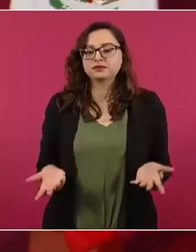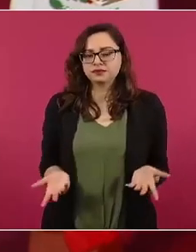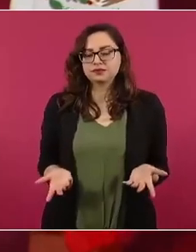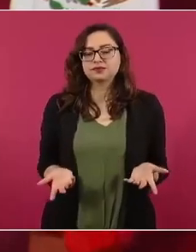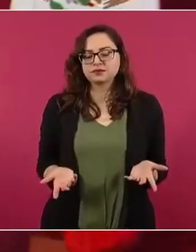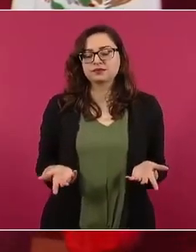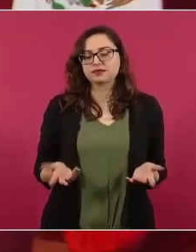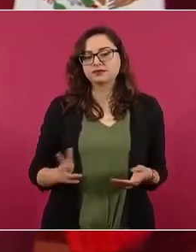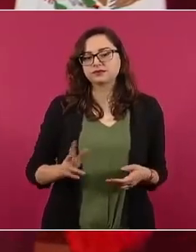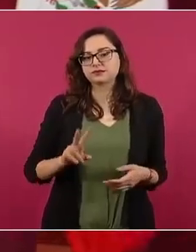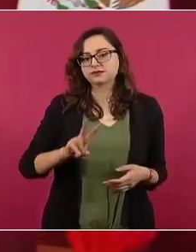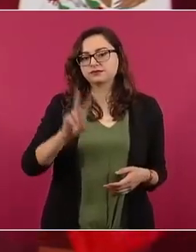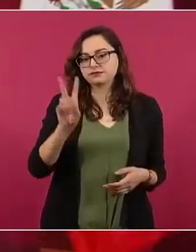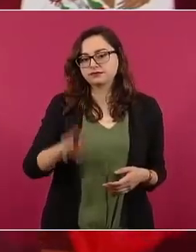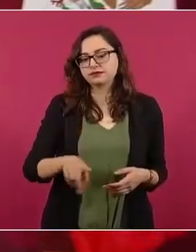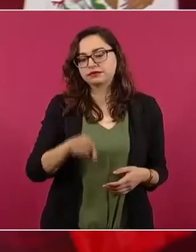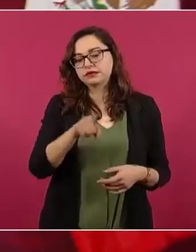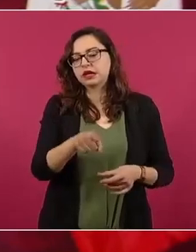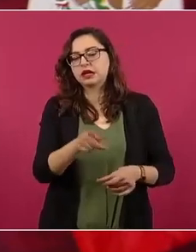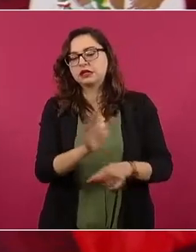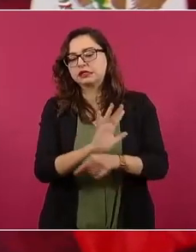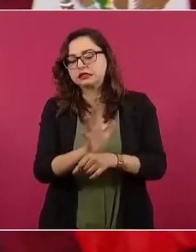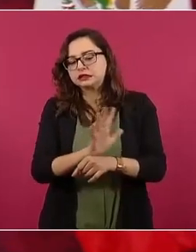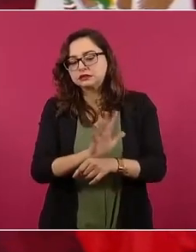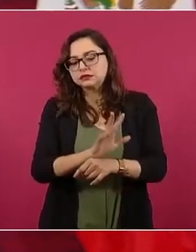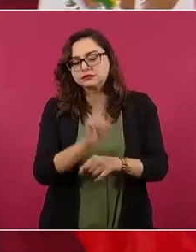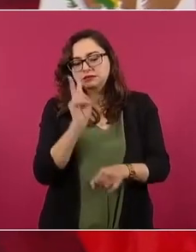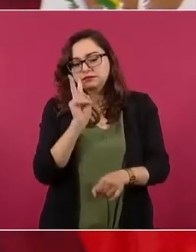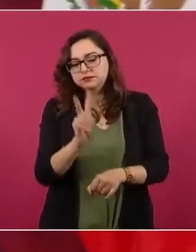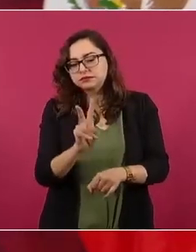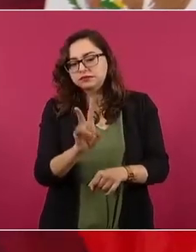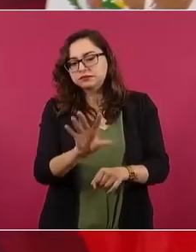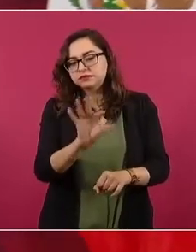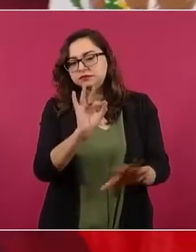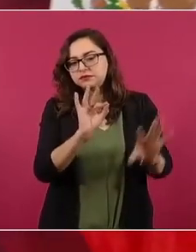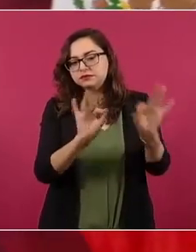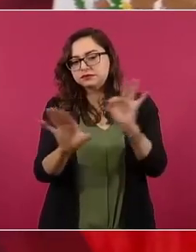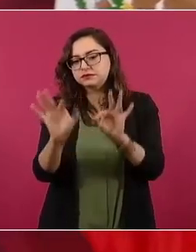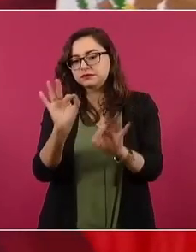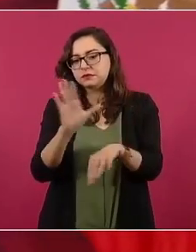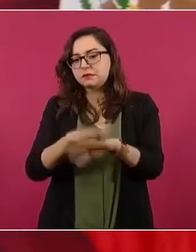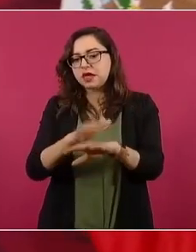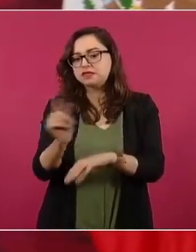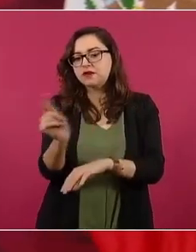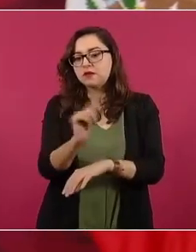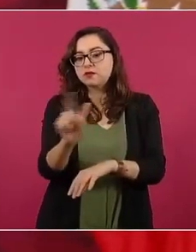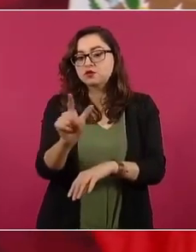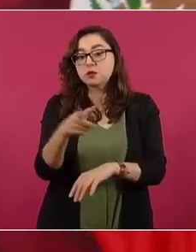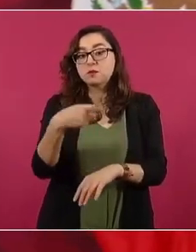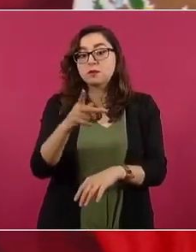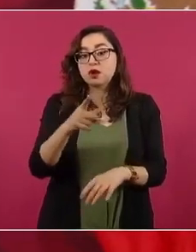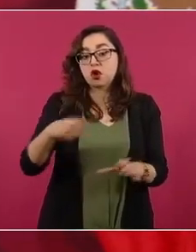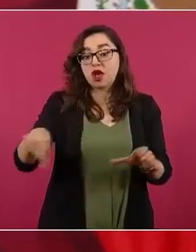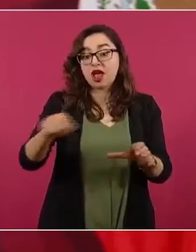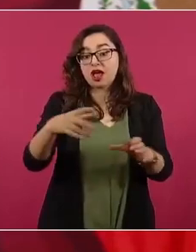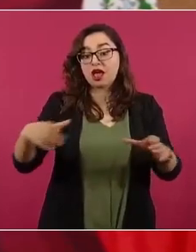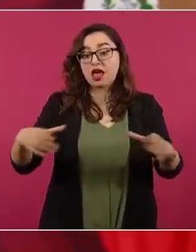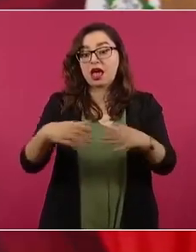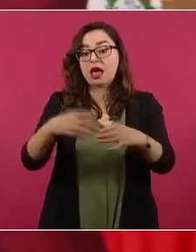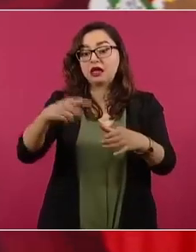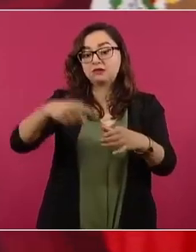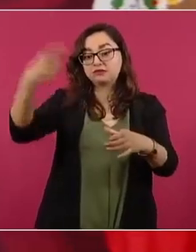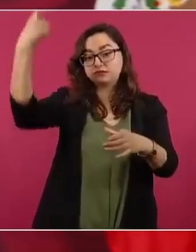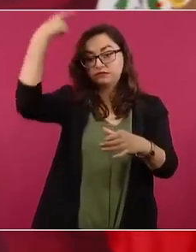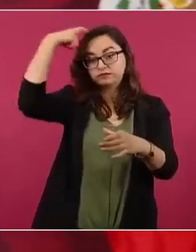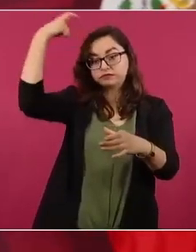los más famosos, pero ese pensamiento de triunfar